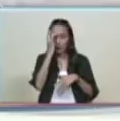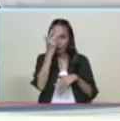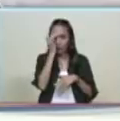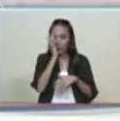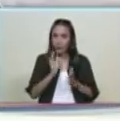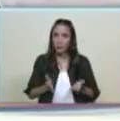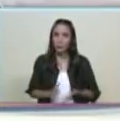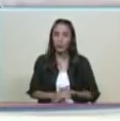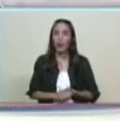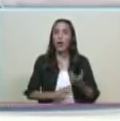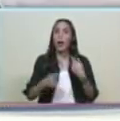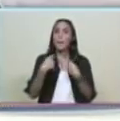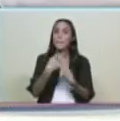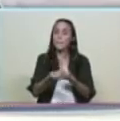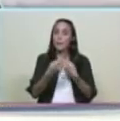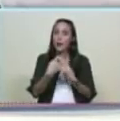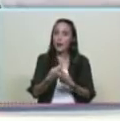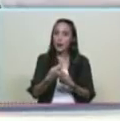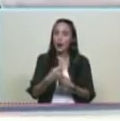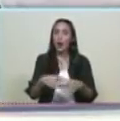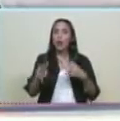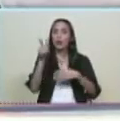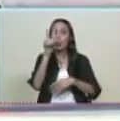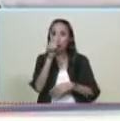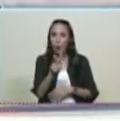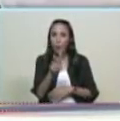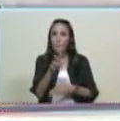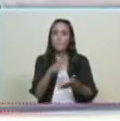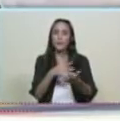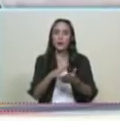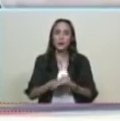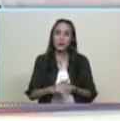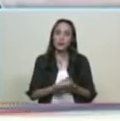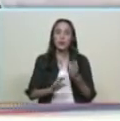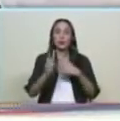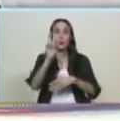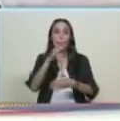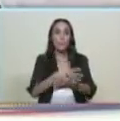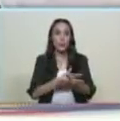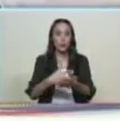vamos a depositar 2 millones 500 mil